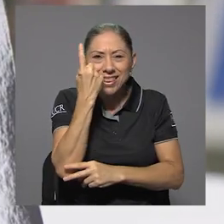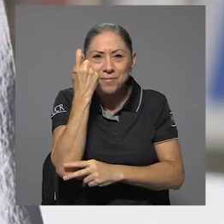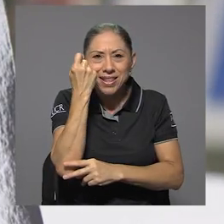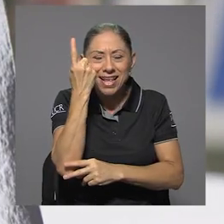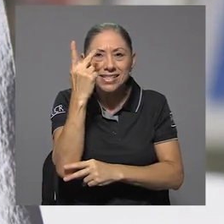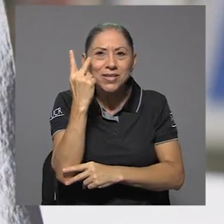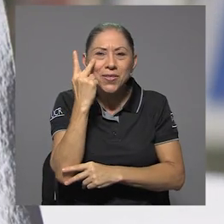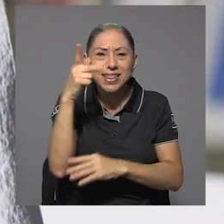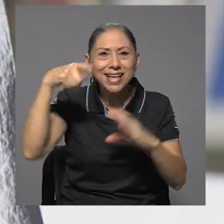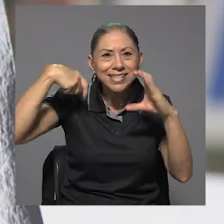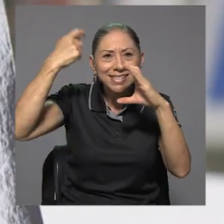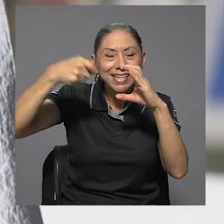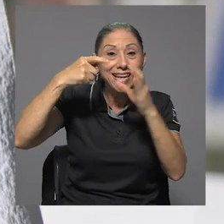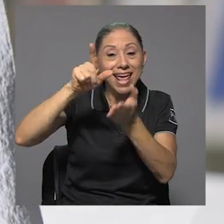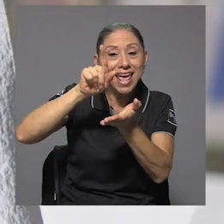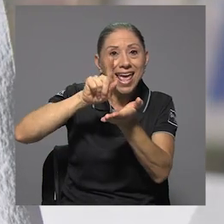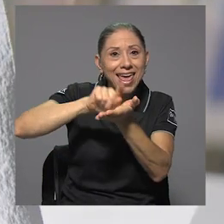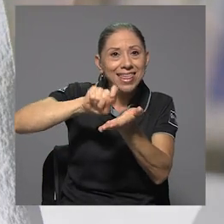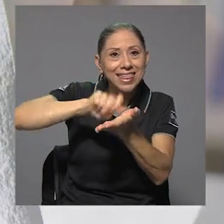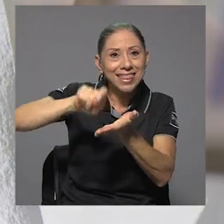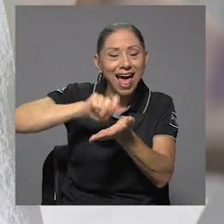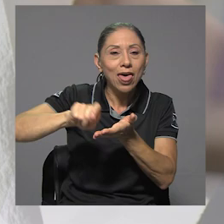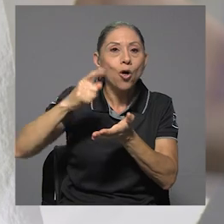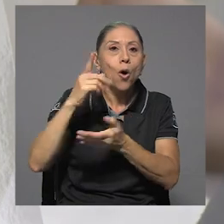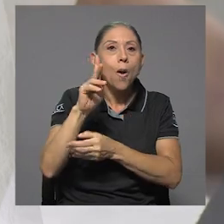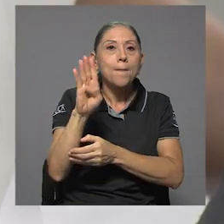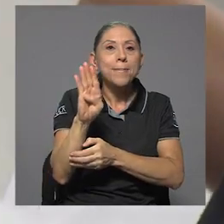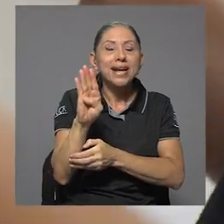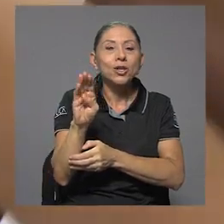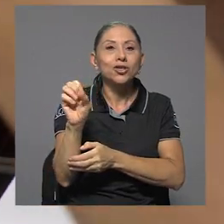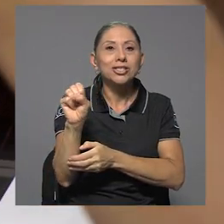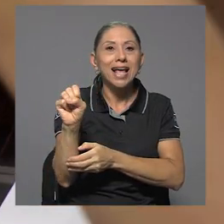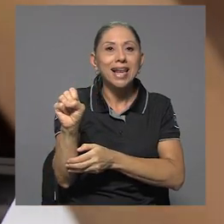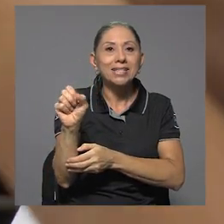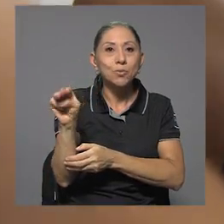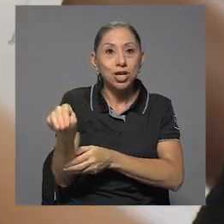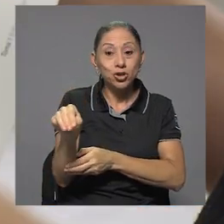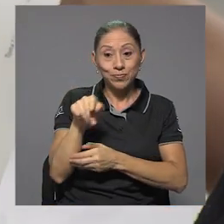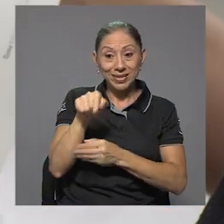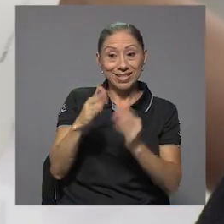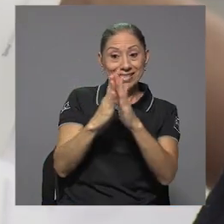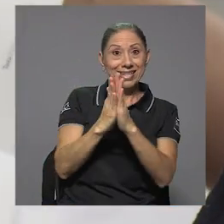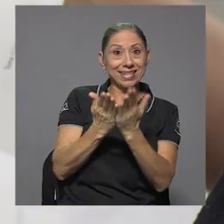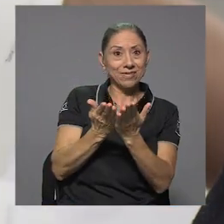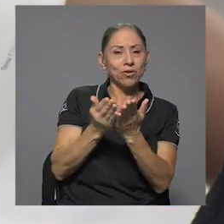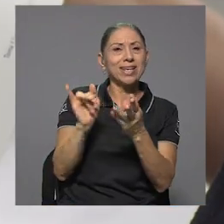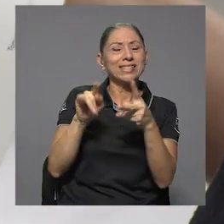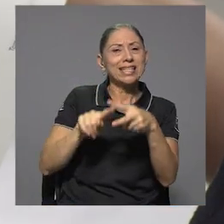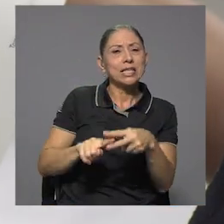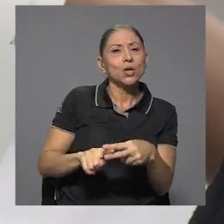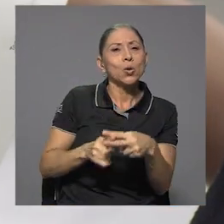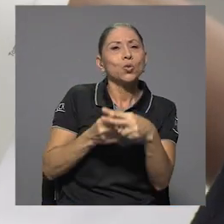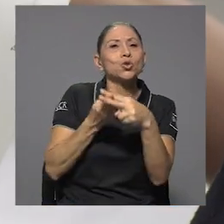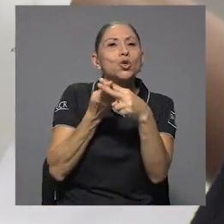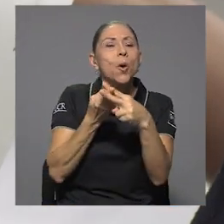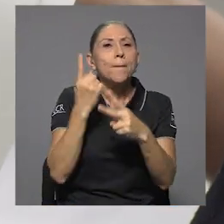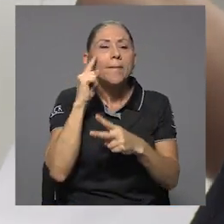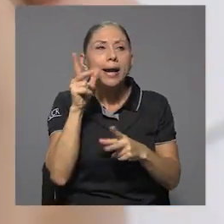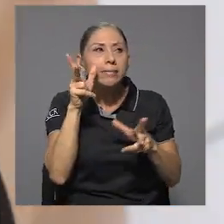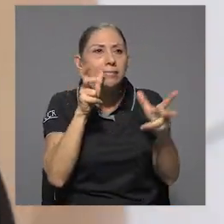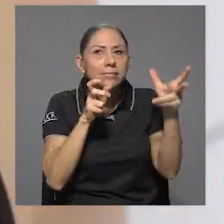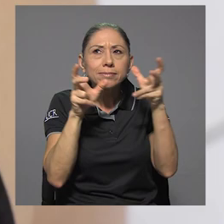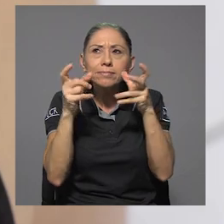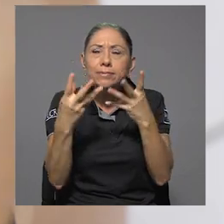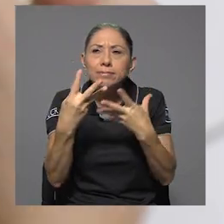Editado por Bertolt Salas Murillo Trucos para ver y comprender Es una introducción a la apreciación del cine